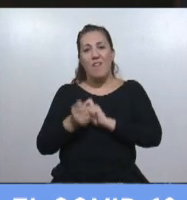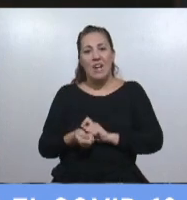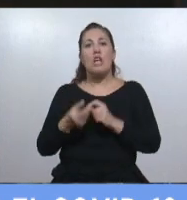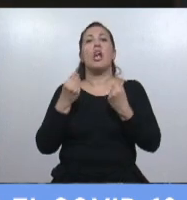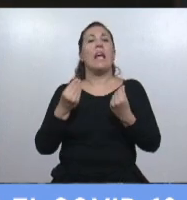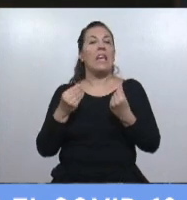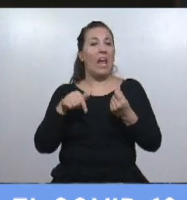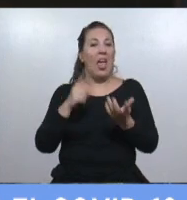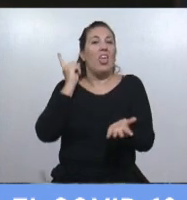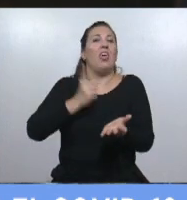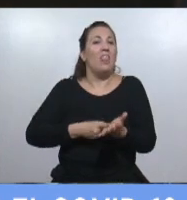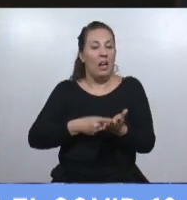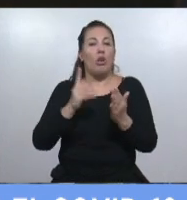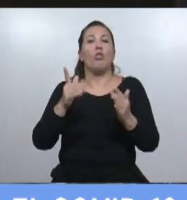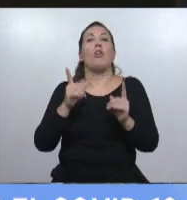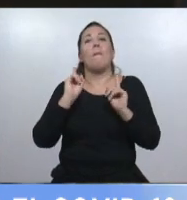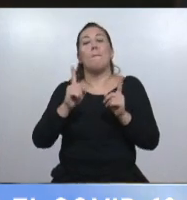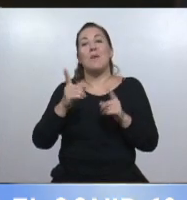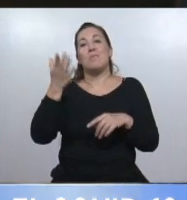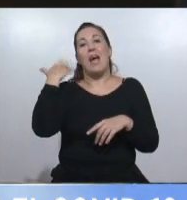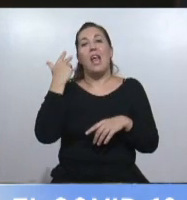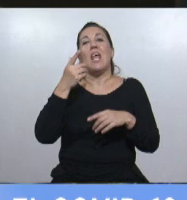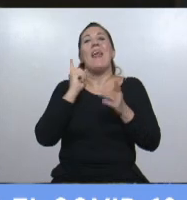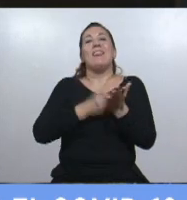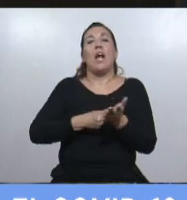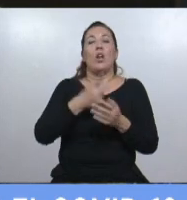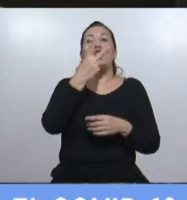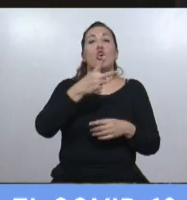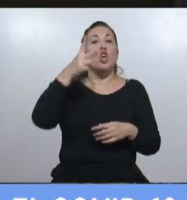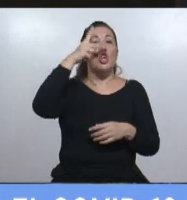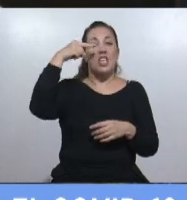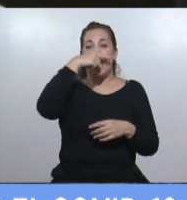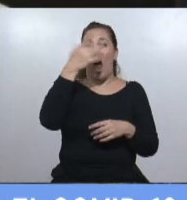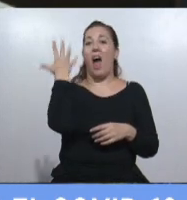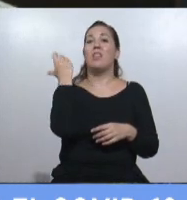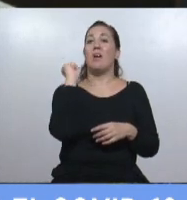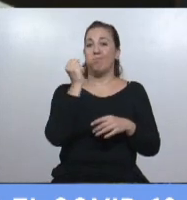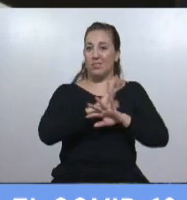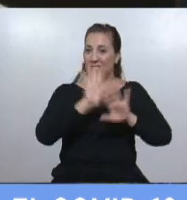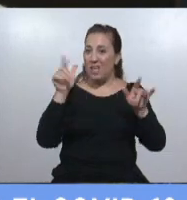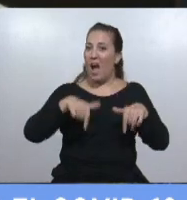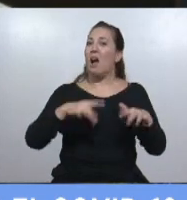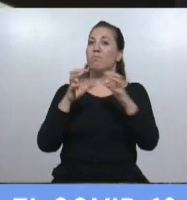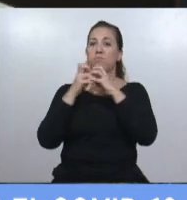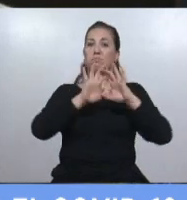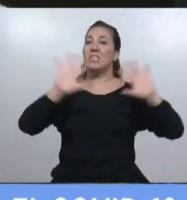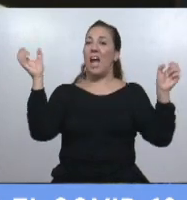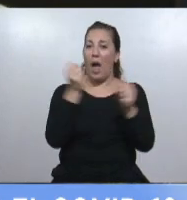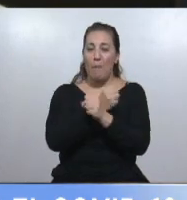otro DNU anterior, el 287, que ya fue tratado en este recinto y aprobado.